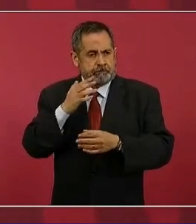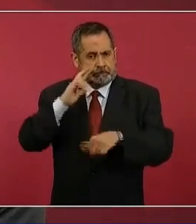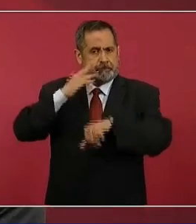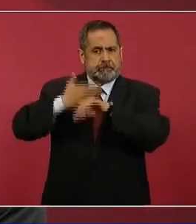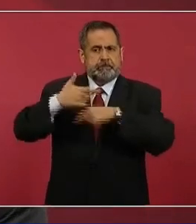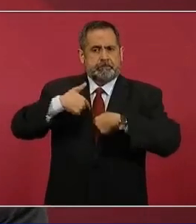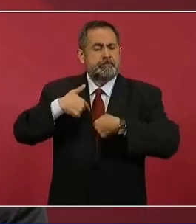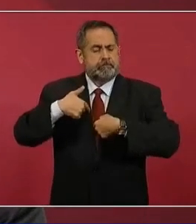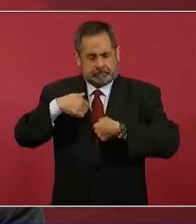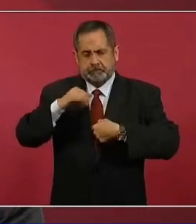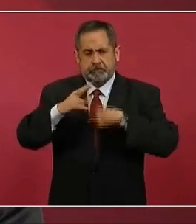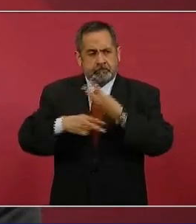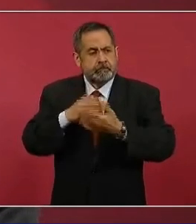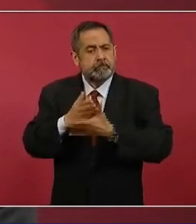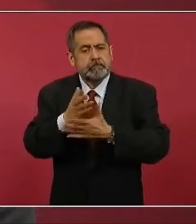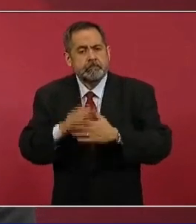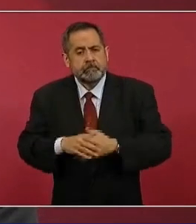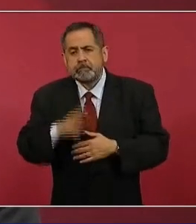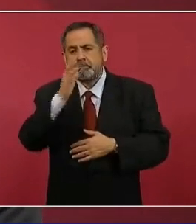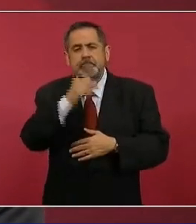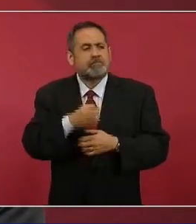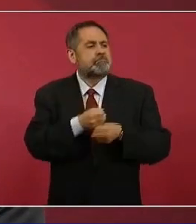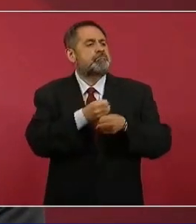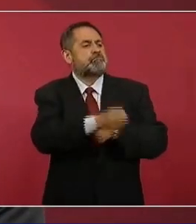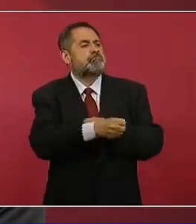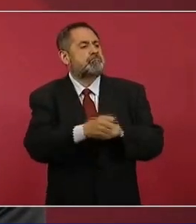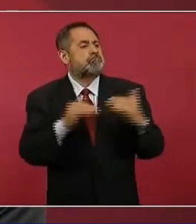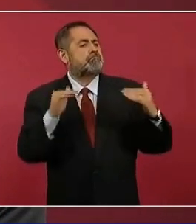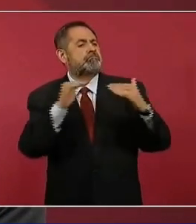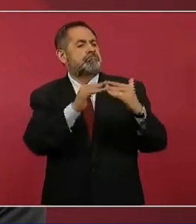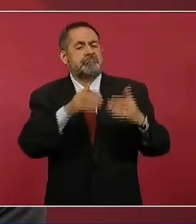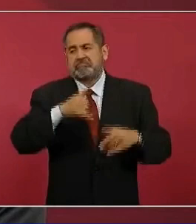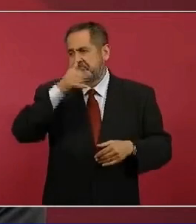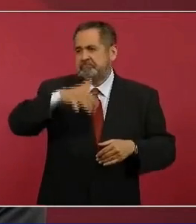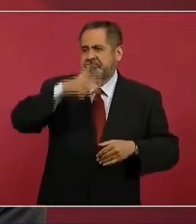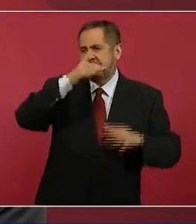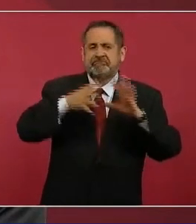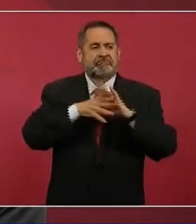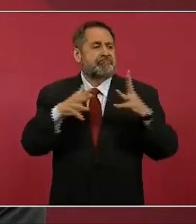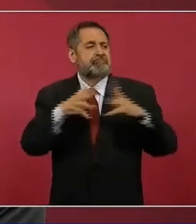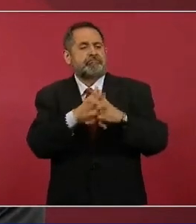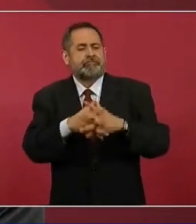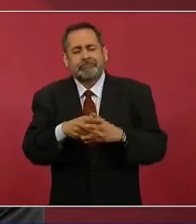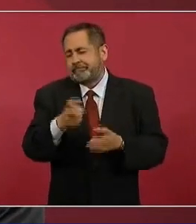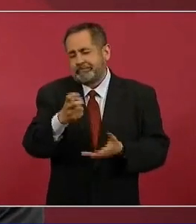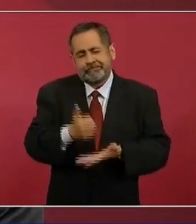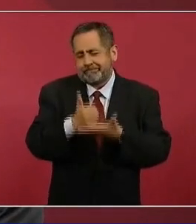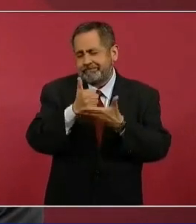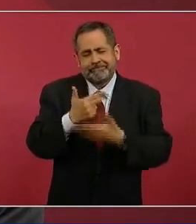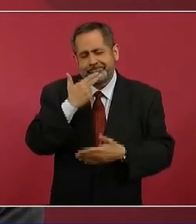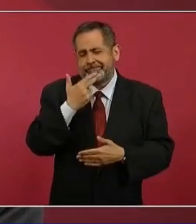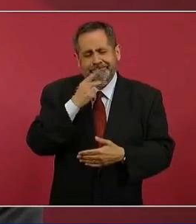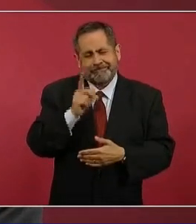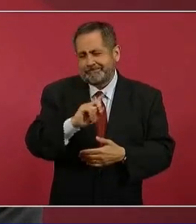y que ya no podemos actuar de esa manera, con balandronadas que no ayudan en nada,